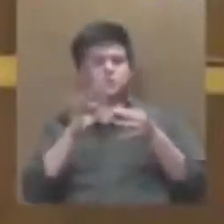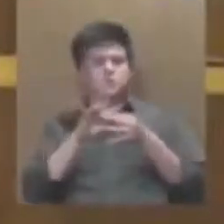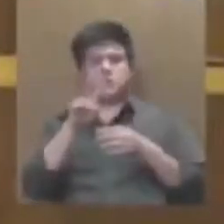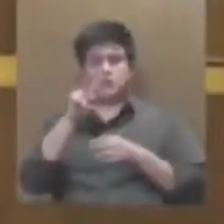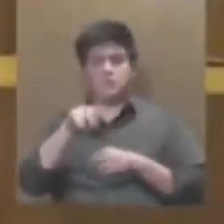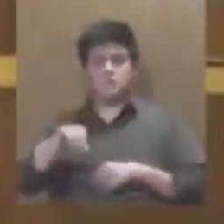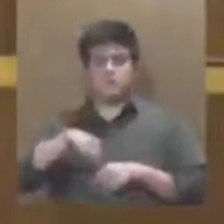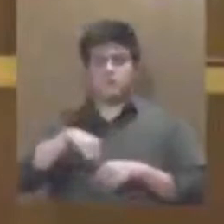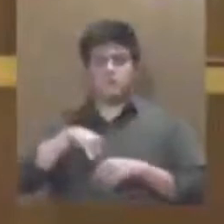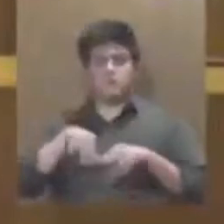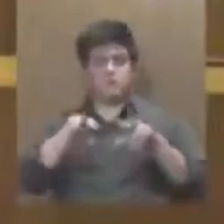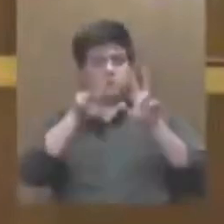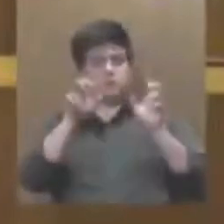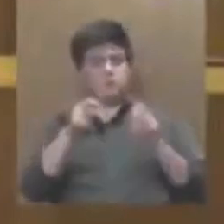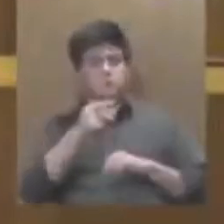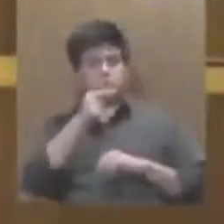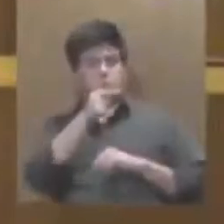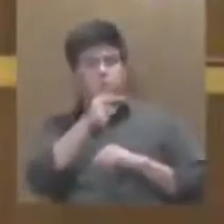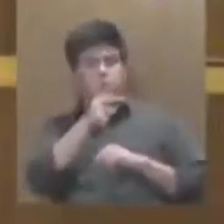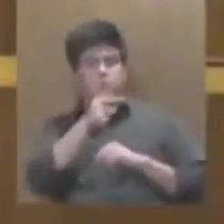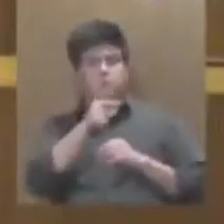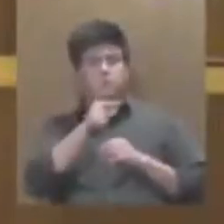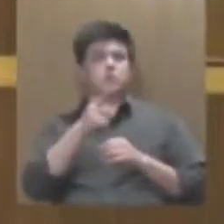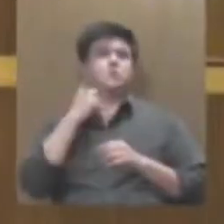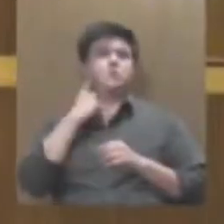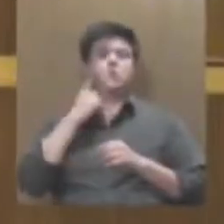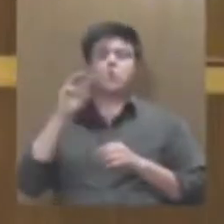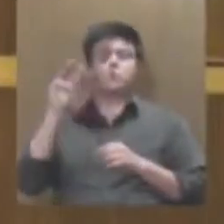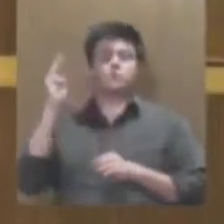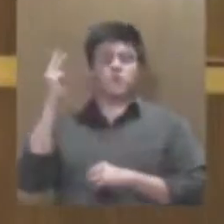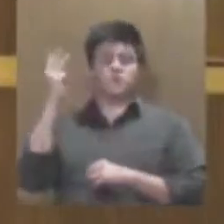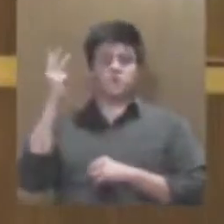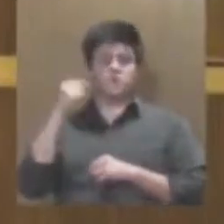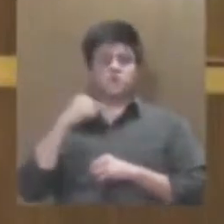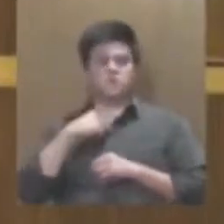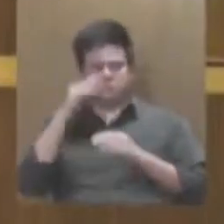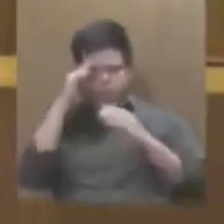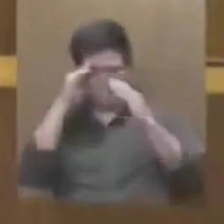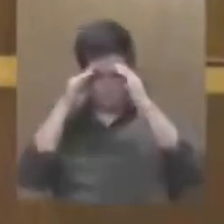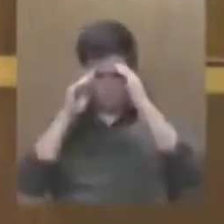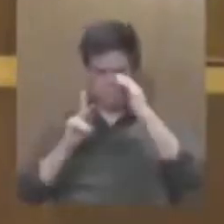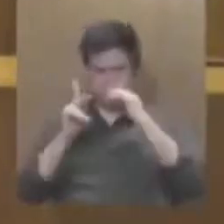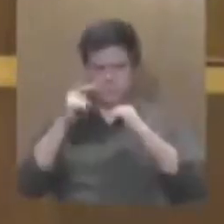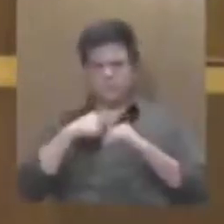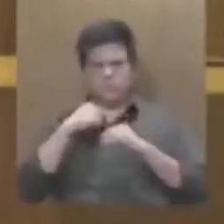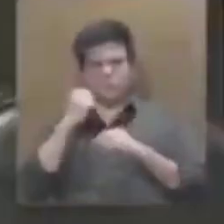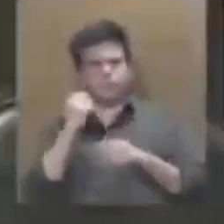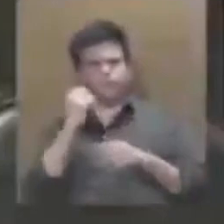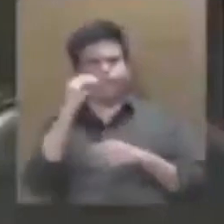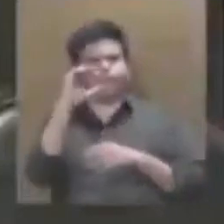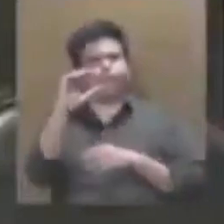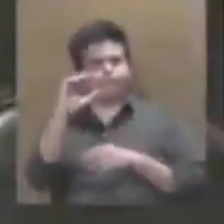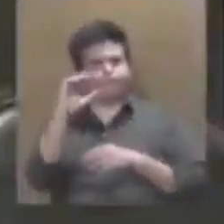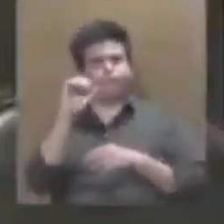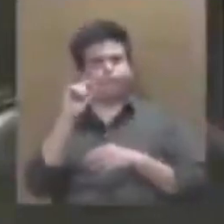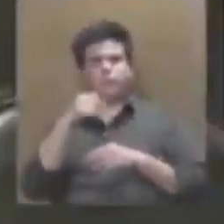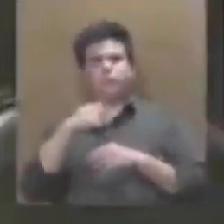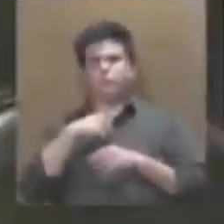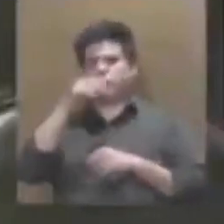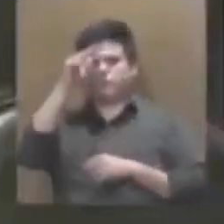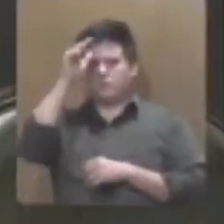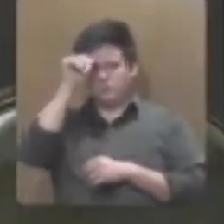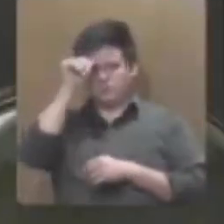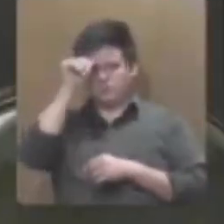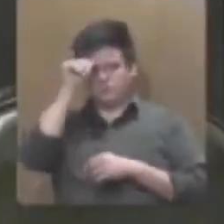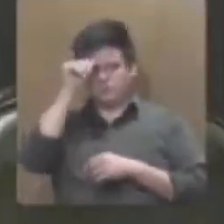interesante el tema que planté el diputado Waldo lo estuve pensando pero quiero hacer un comentario por lo que no estoy de